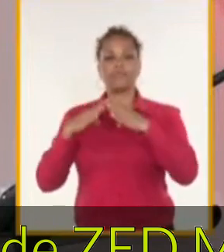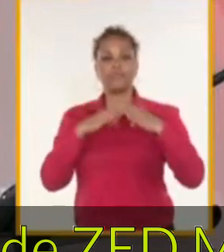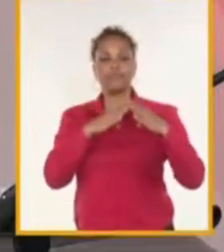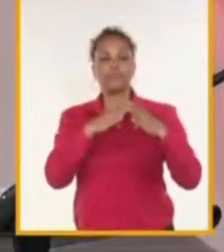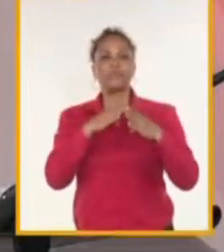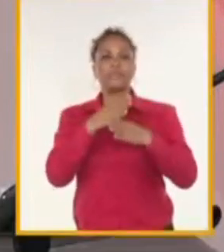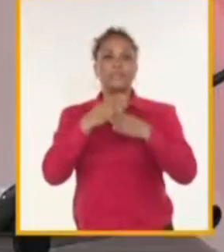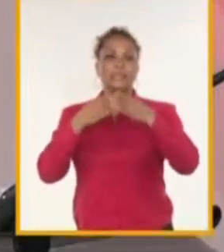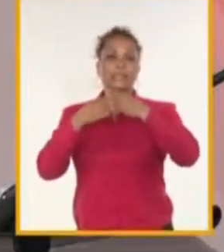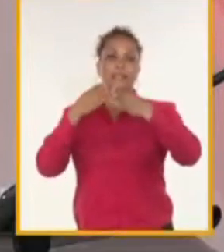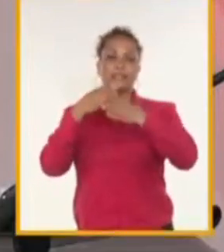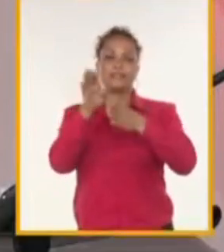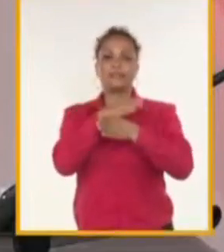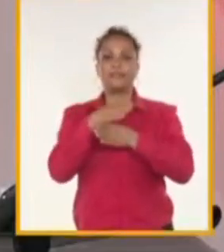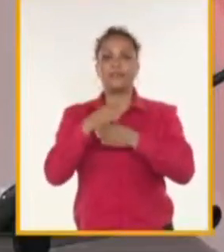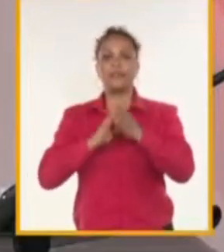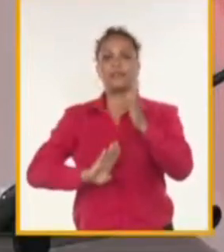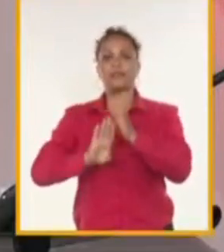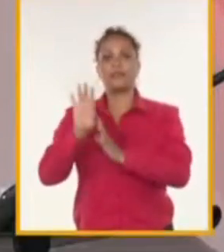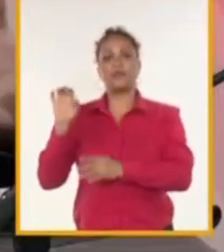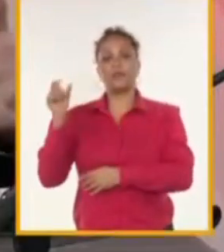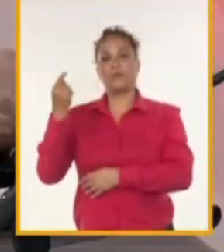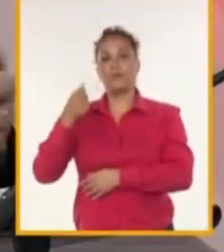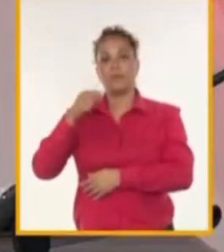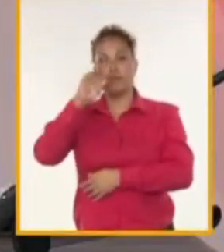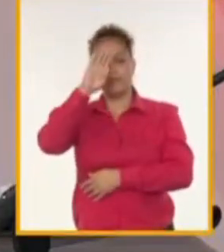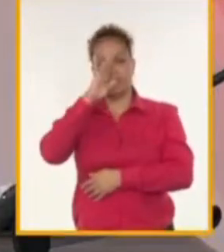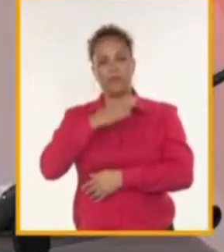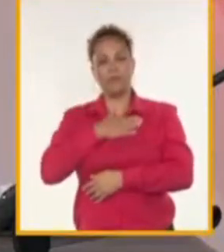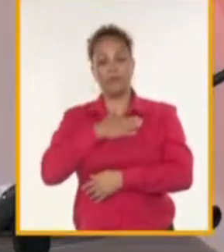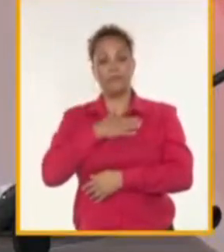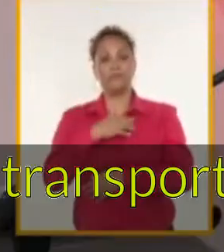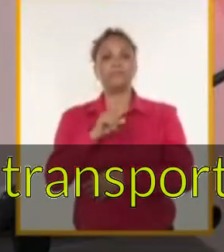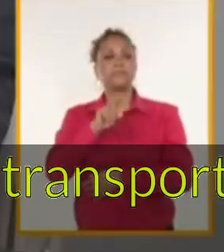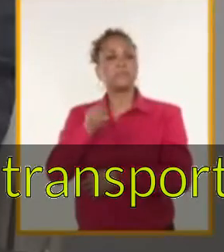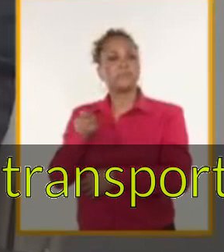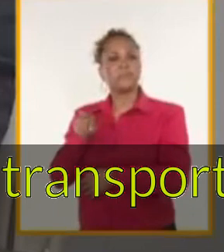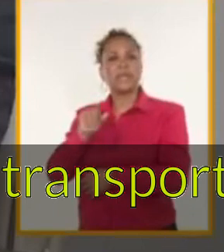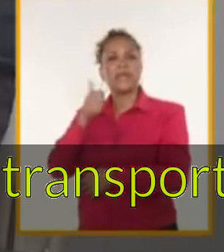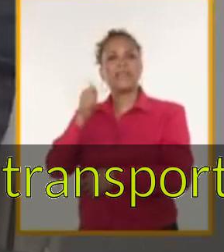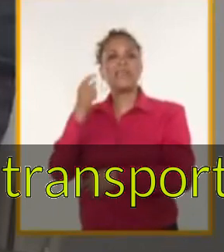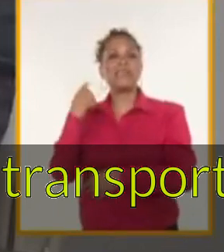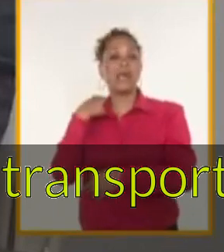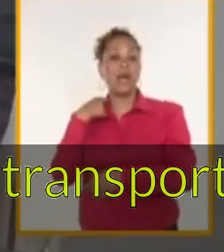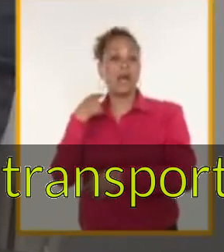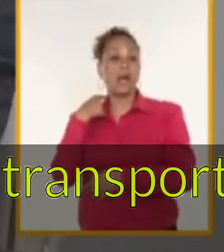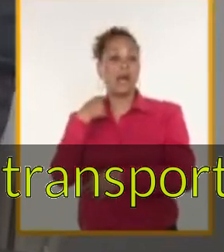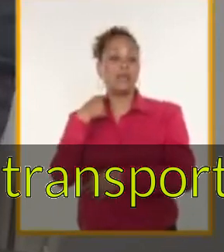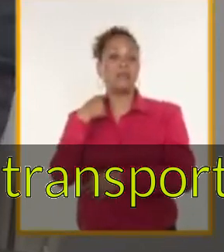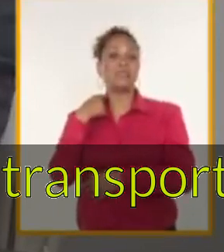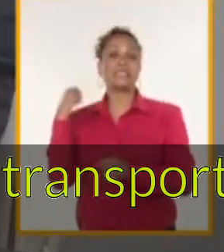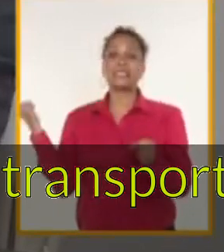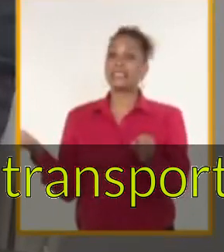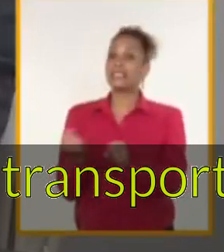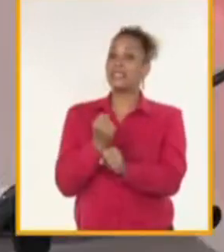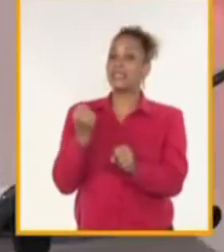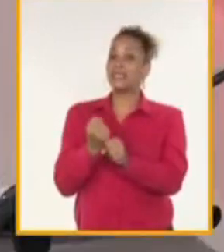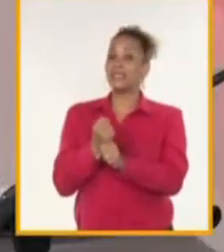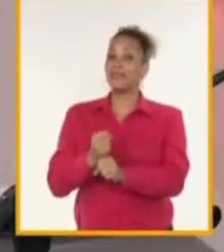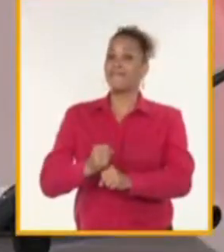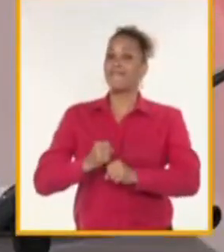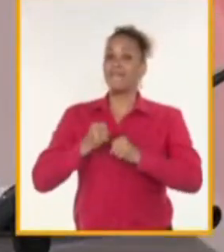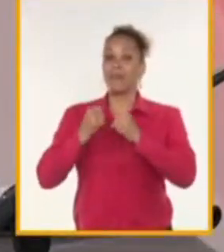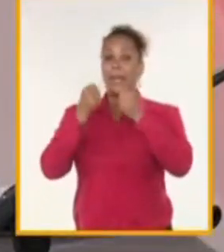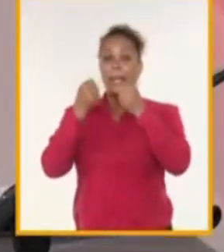más promisorios para el desarrollo económico del país. Pero 10 años, Ana Teresa, han sido duros, han sido de mucho